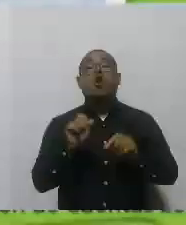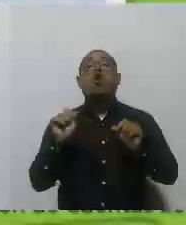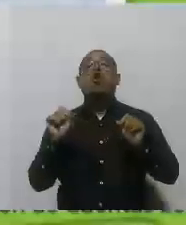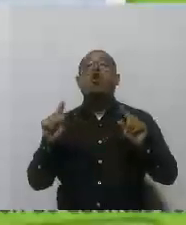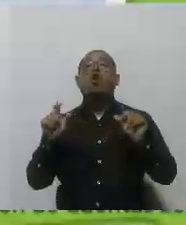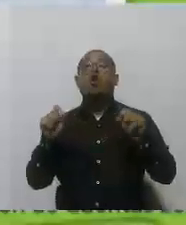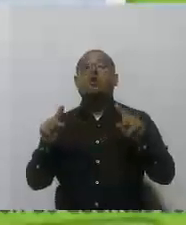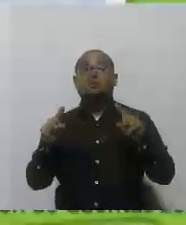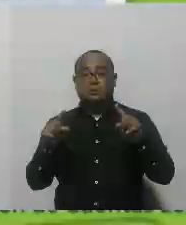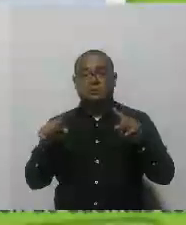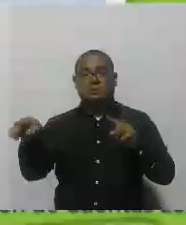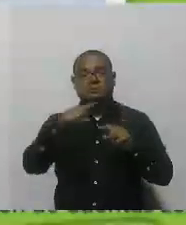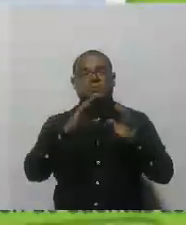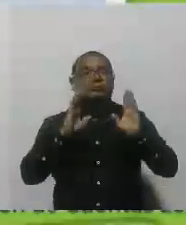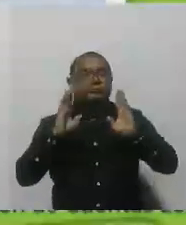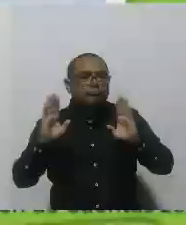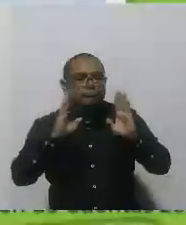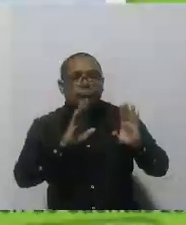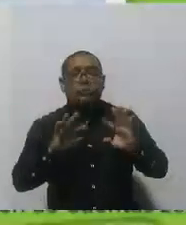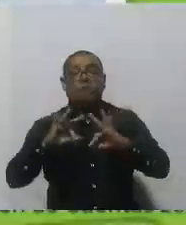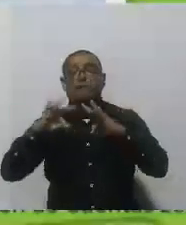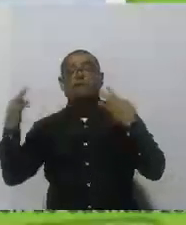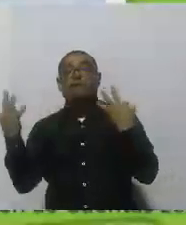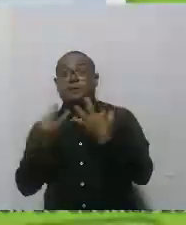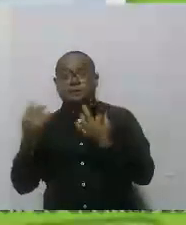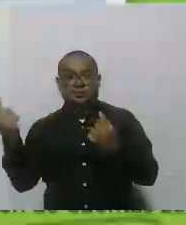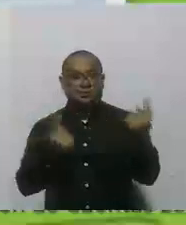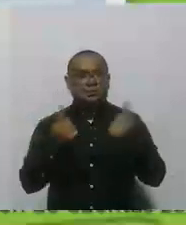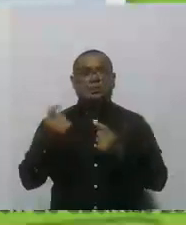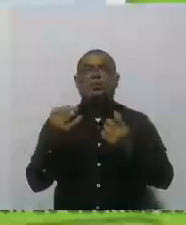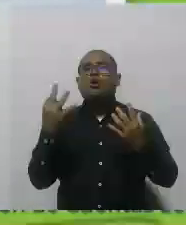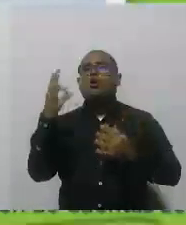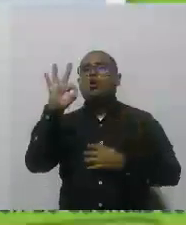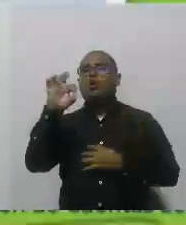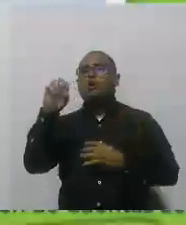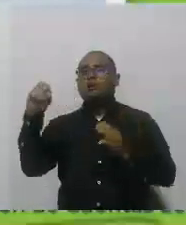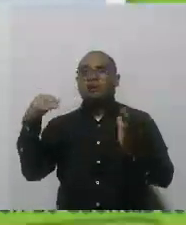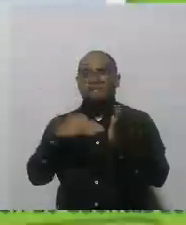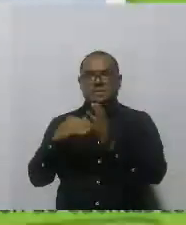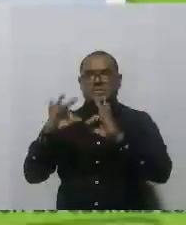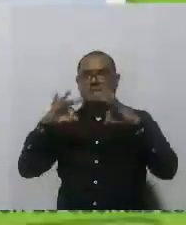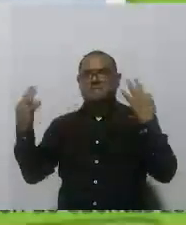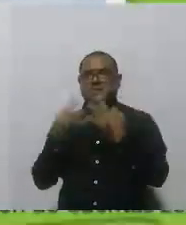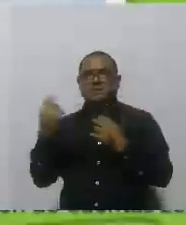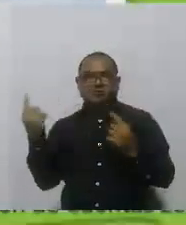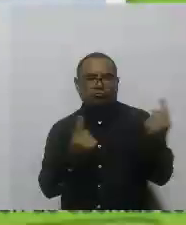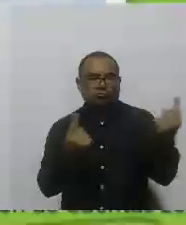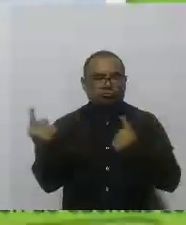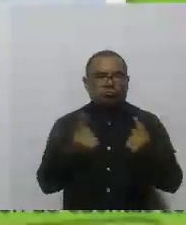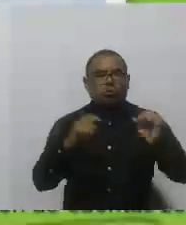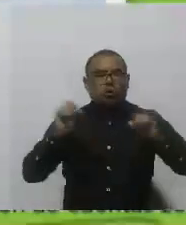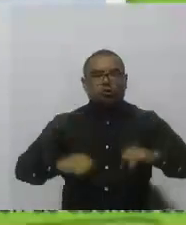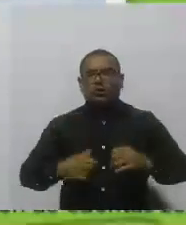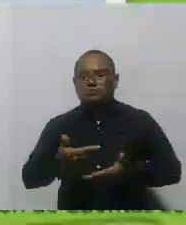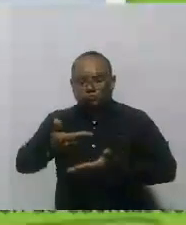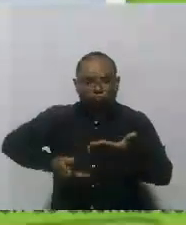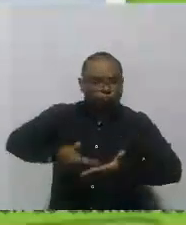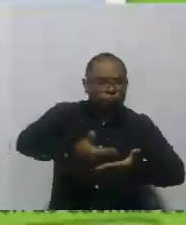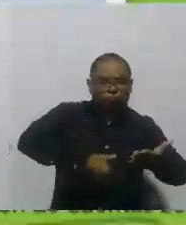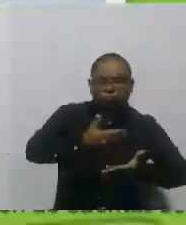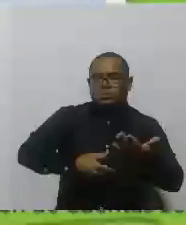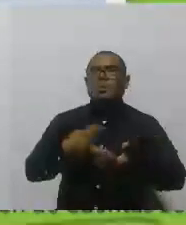esas familias, esas casi 80.000 familias, puedan hacer sus trámites para que les lleven la